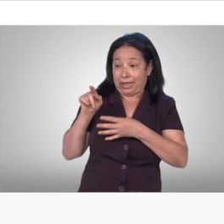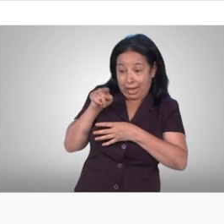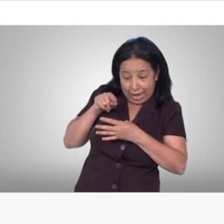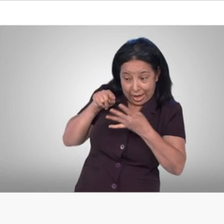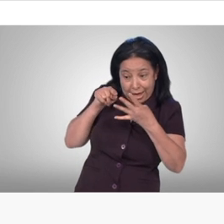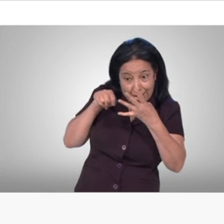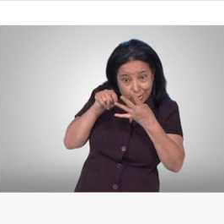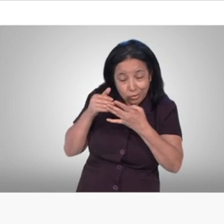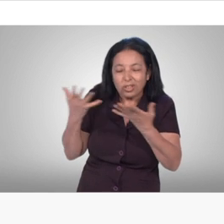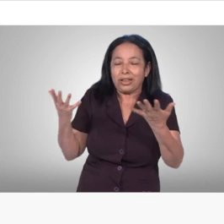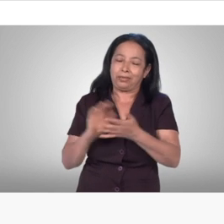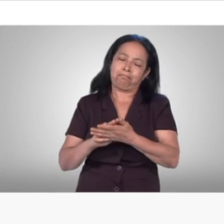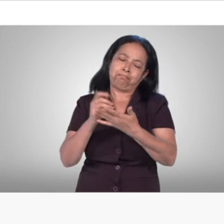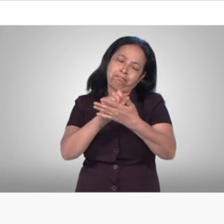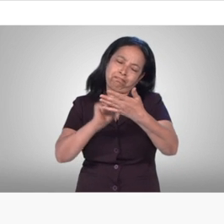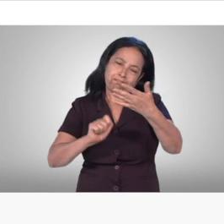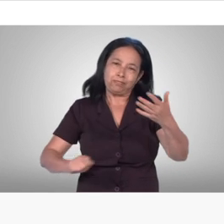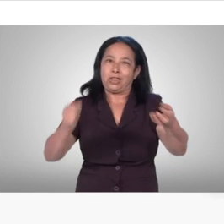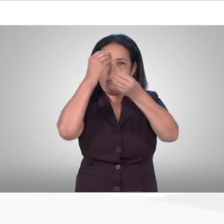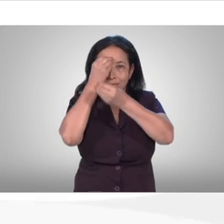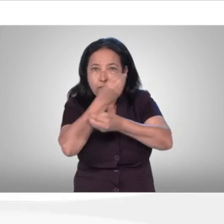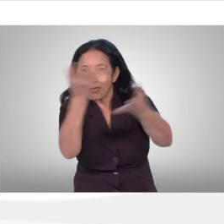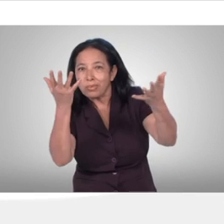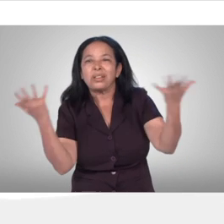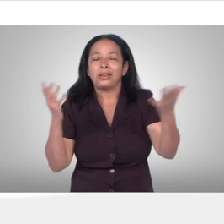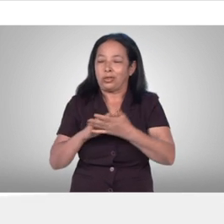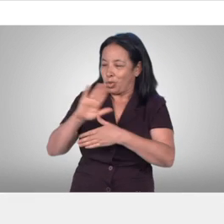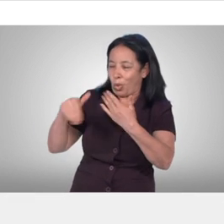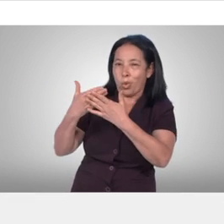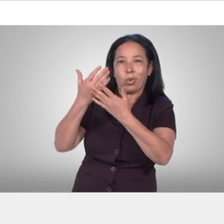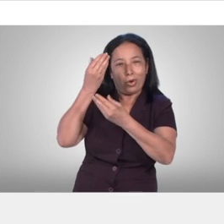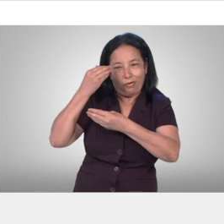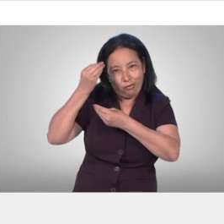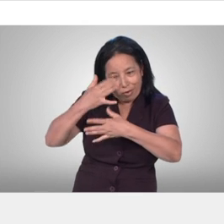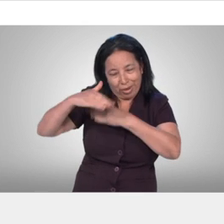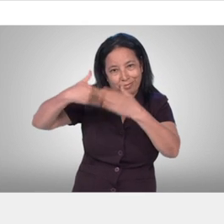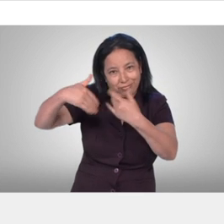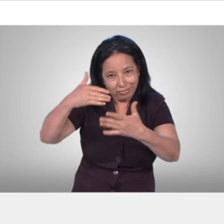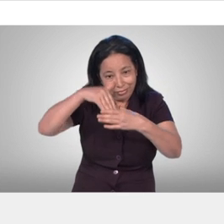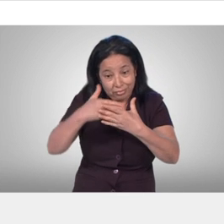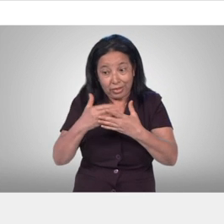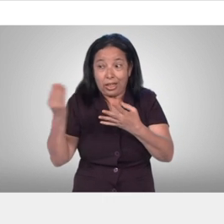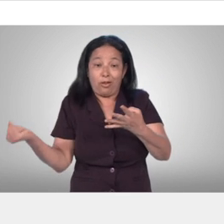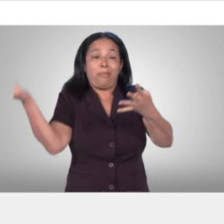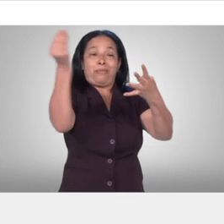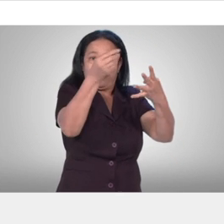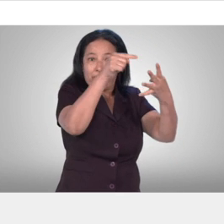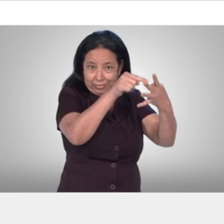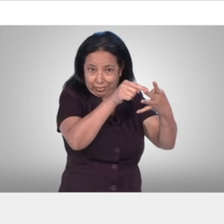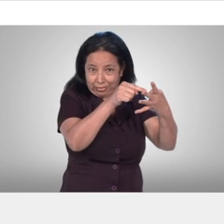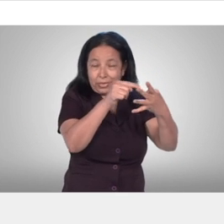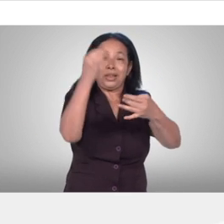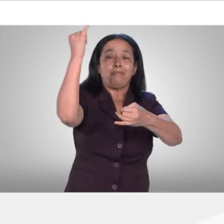Electoral Nacional. Otro punto es que elabora y publica el informe final del proceso electoral de su respectiva unidad académica y remite